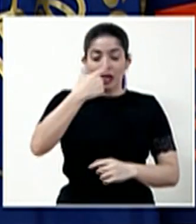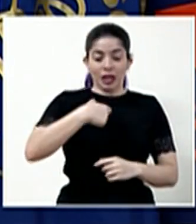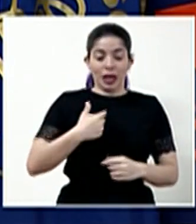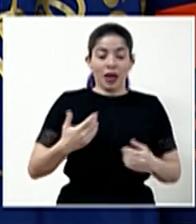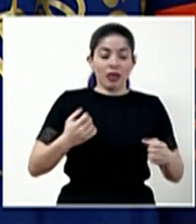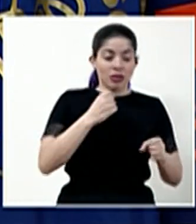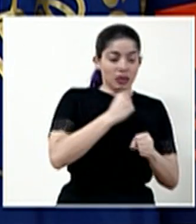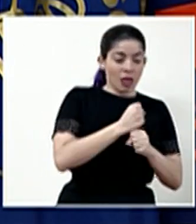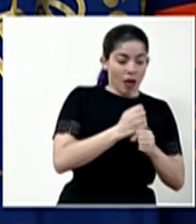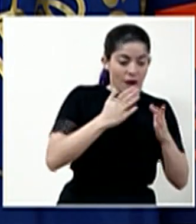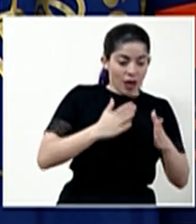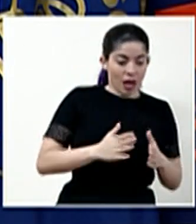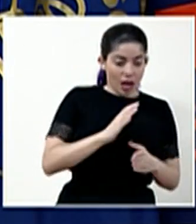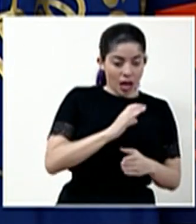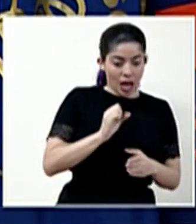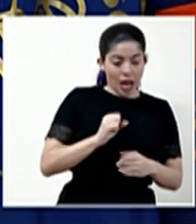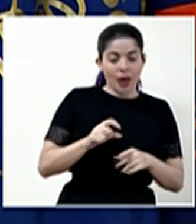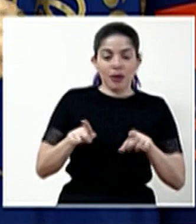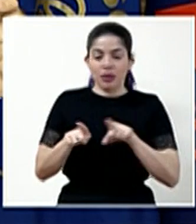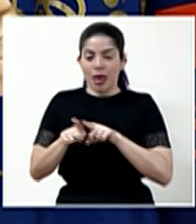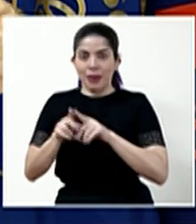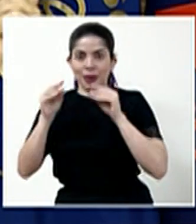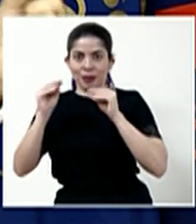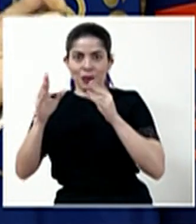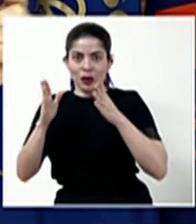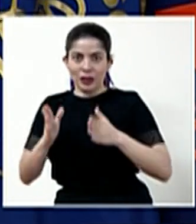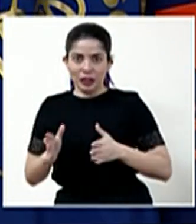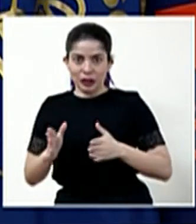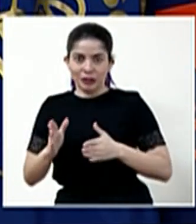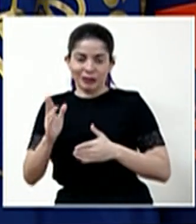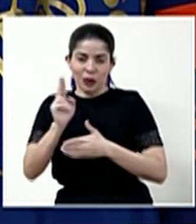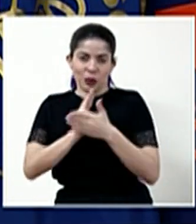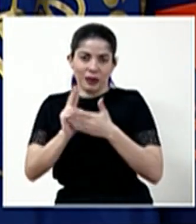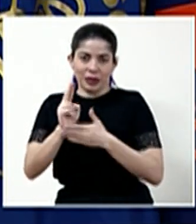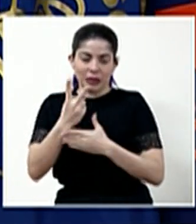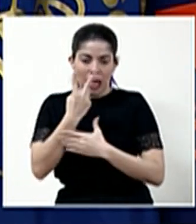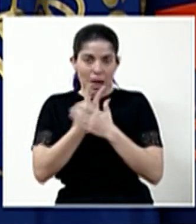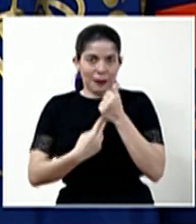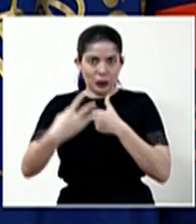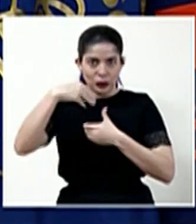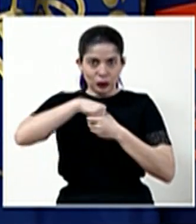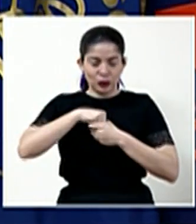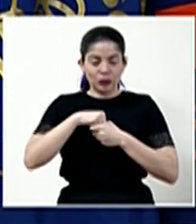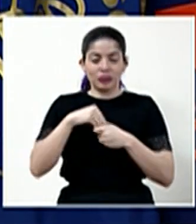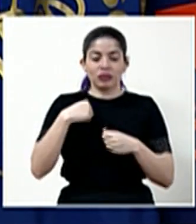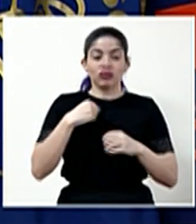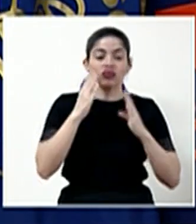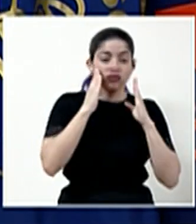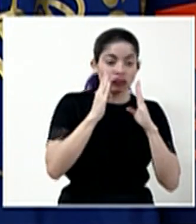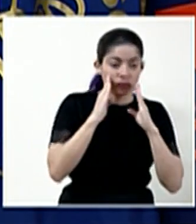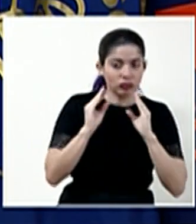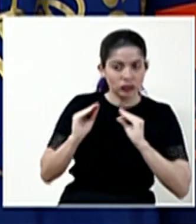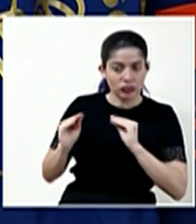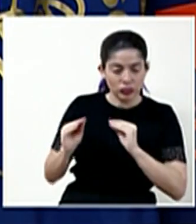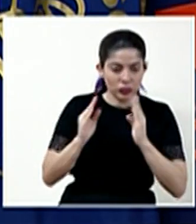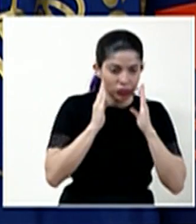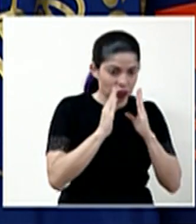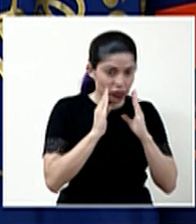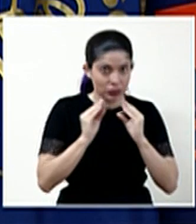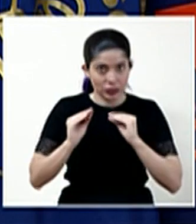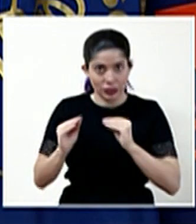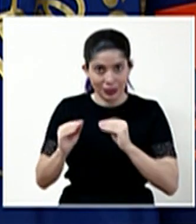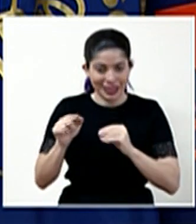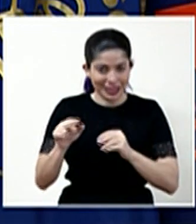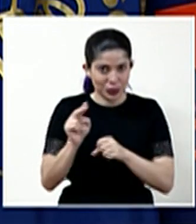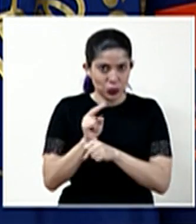empleados de la Caja, pero también docentes de alguna universidad. No se ha tomado una decisión